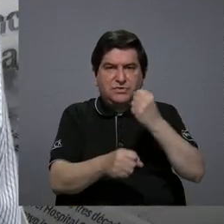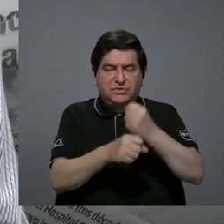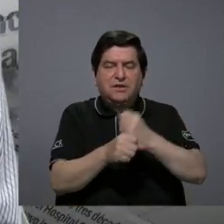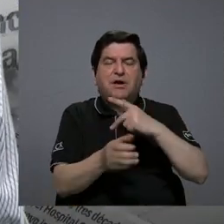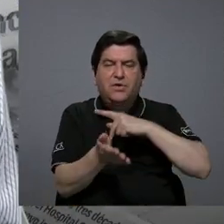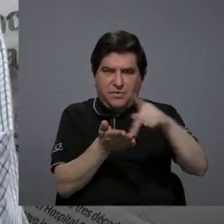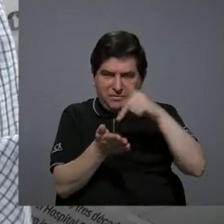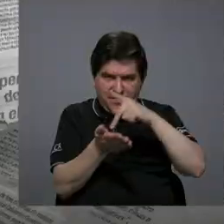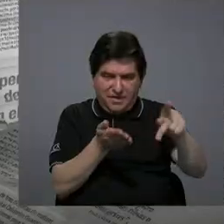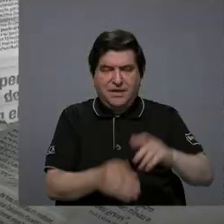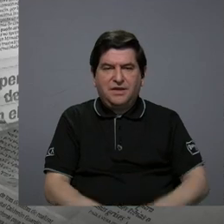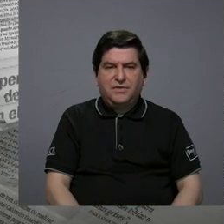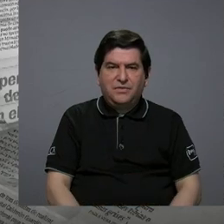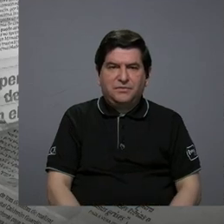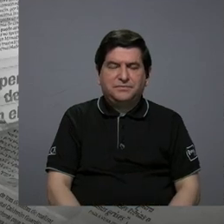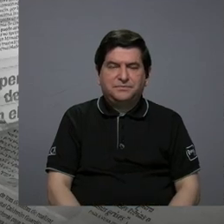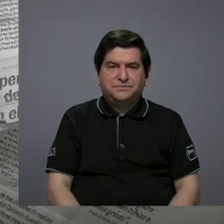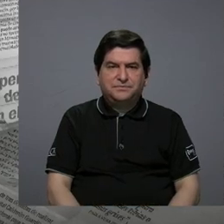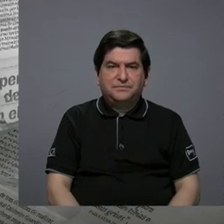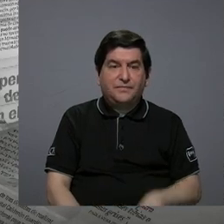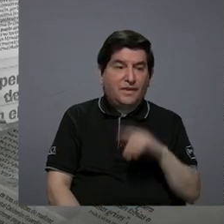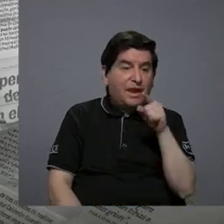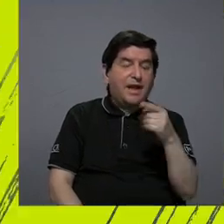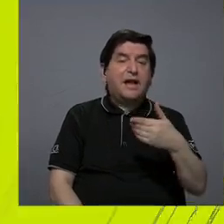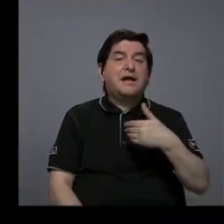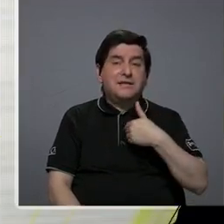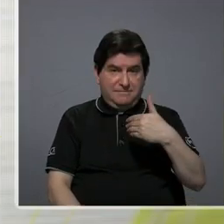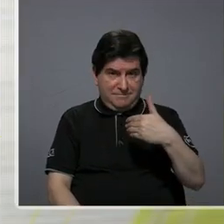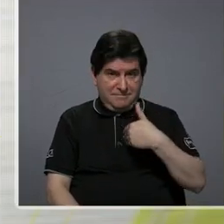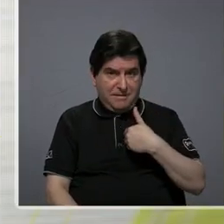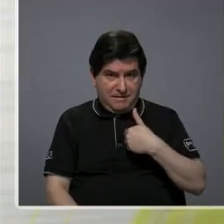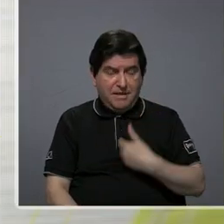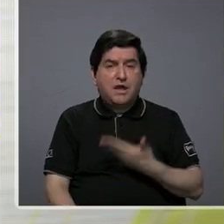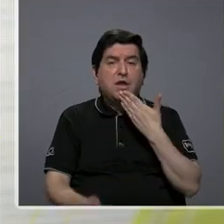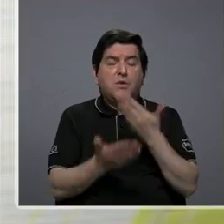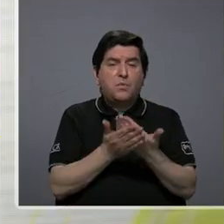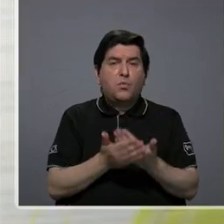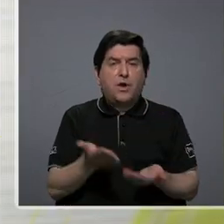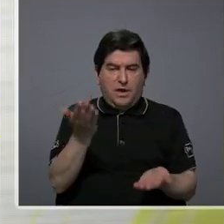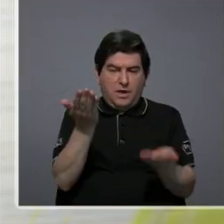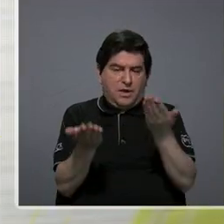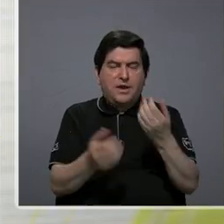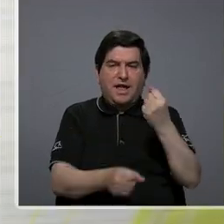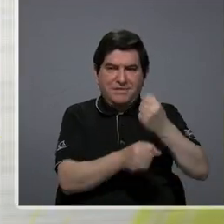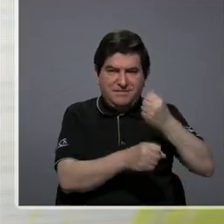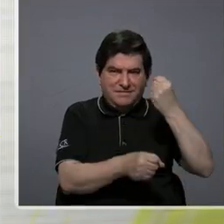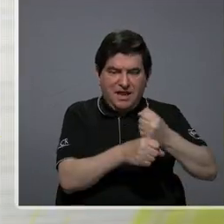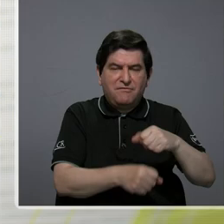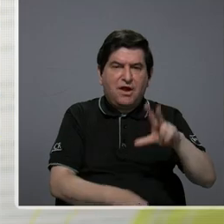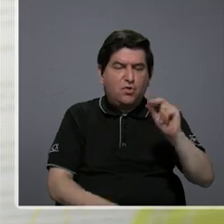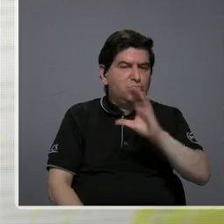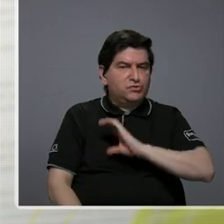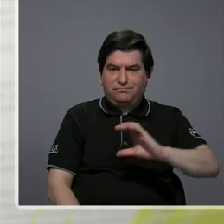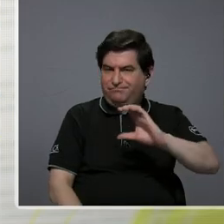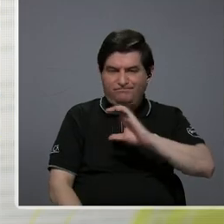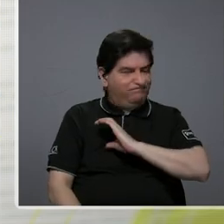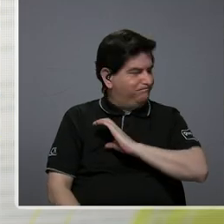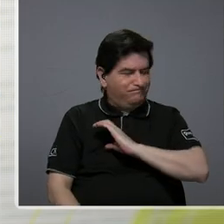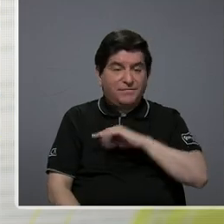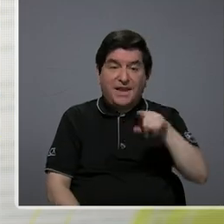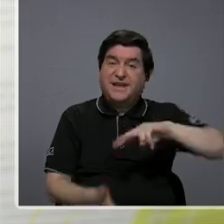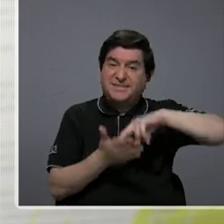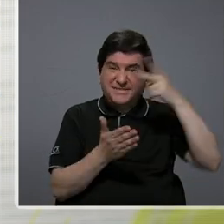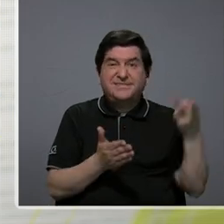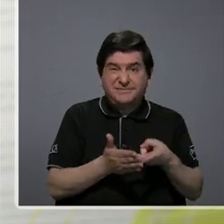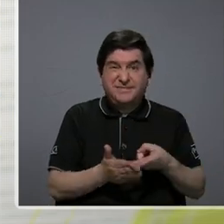remunerado, ¿verdad? En la medida en que haya una buena proporción de empleos que no son de calidad, eso